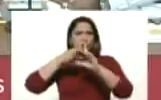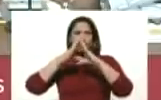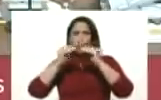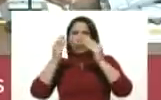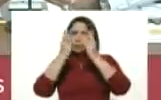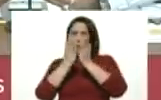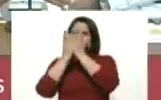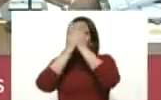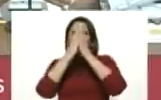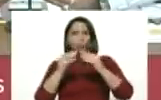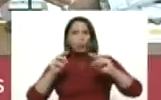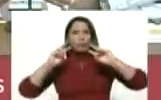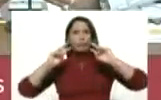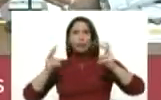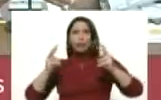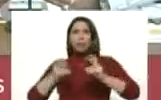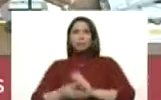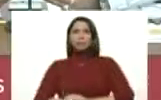Estudio todos los temas.